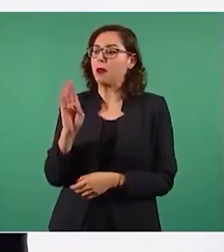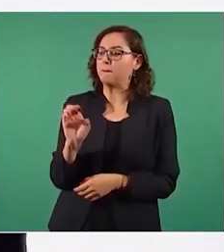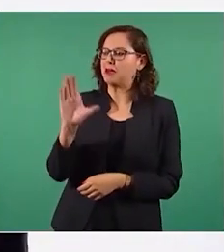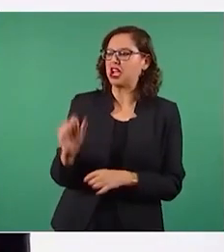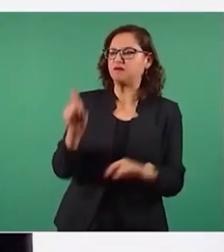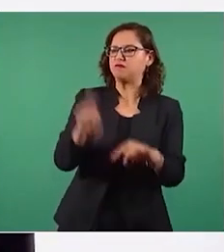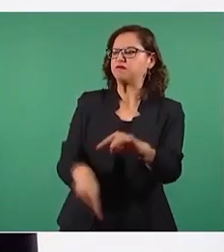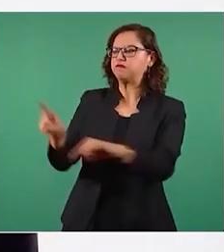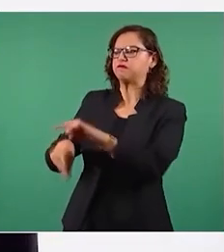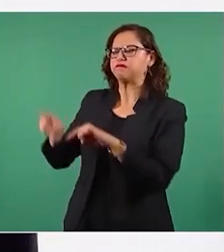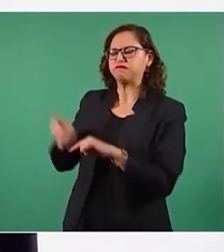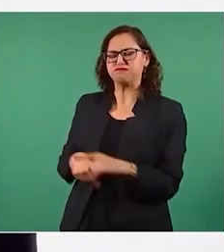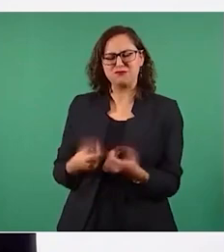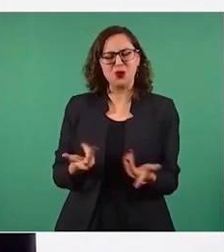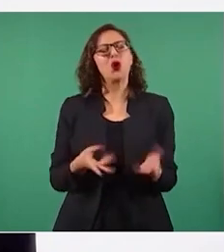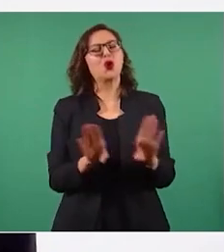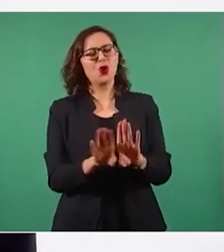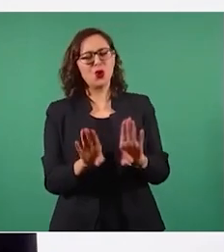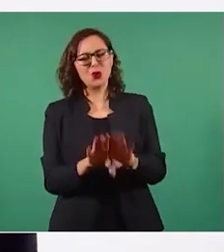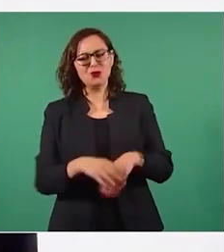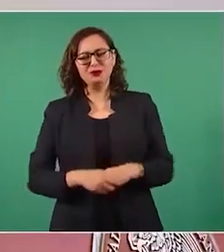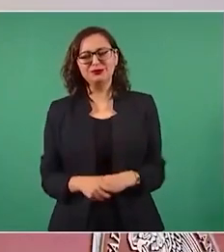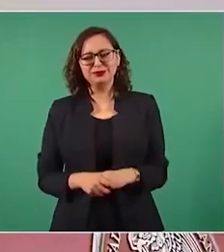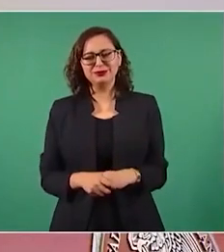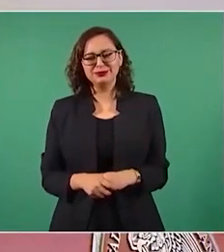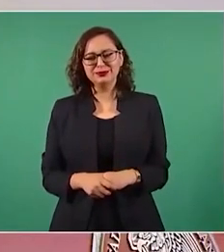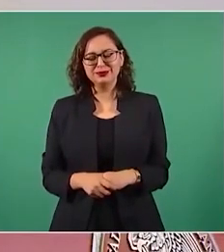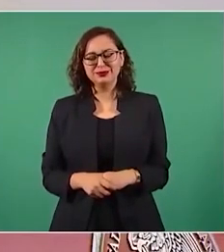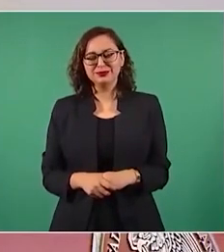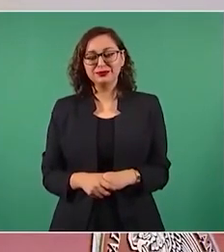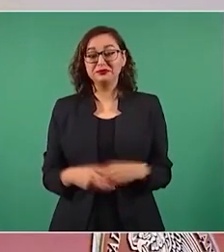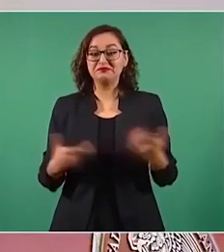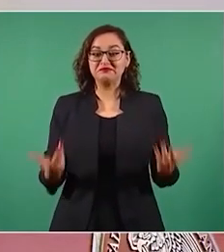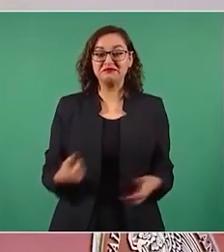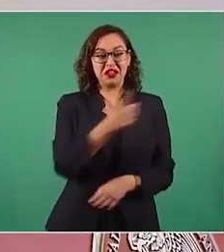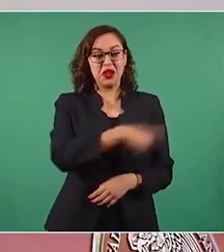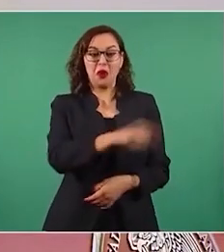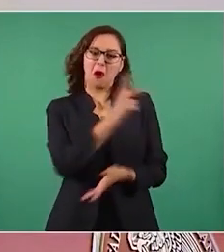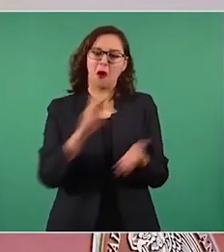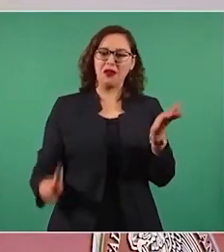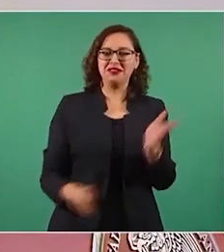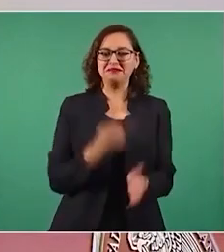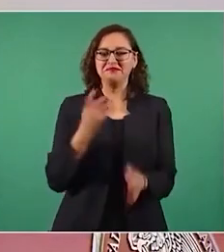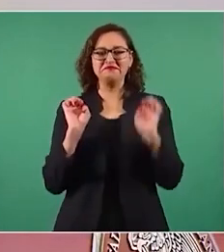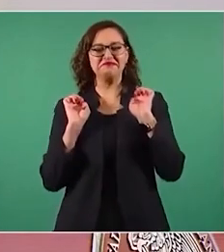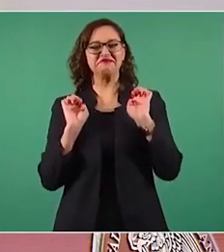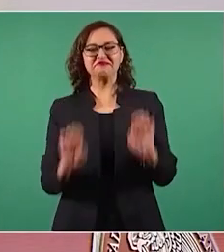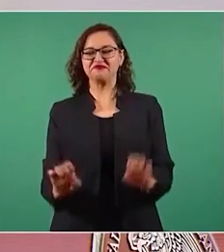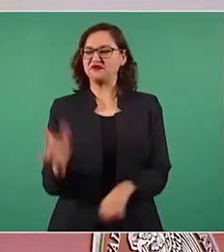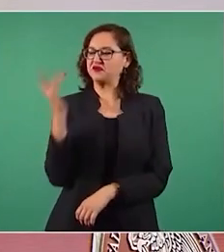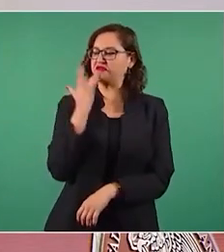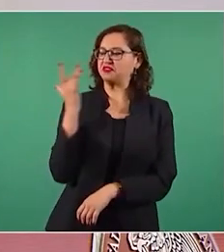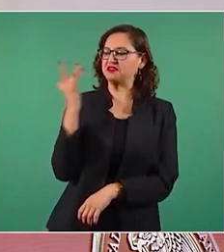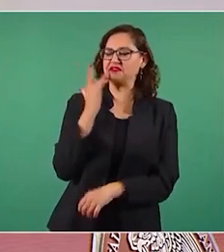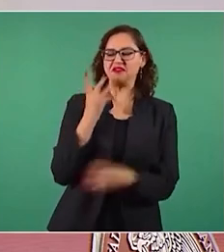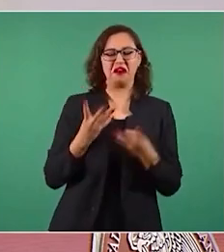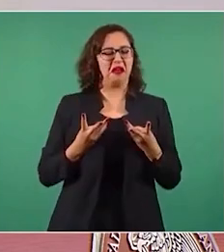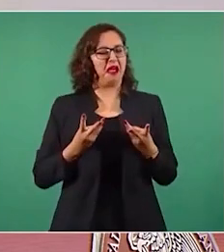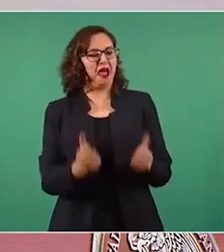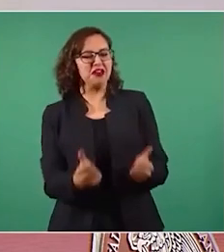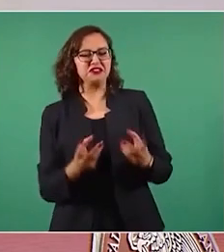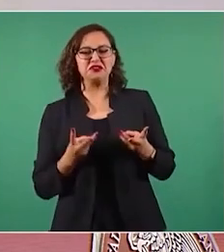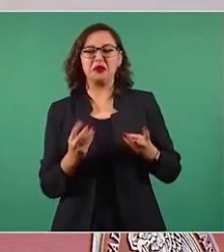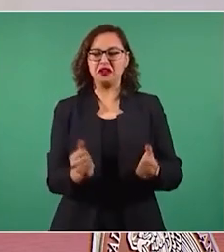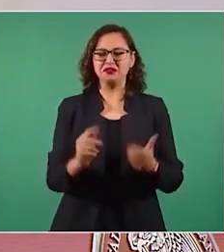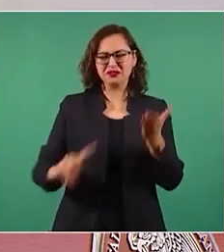¿Cómo volver a lujo a las extravagancias en el ejercicio del gobierno?